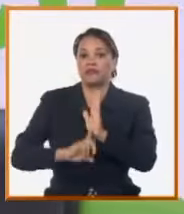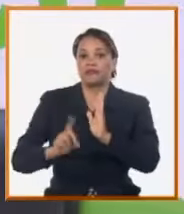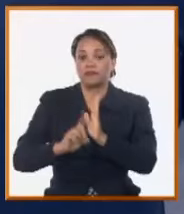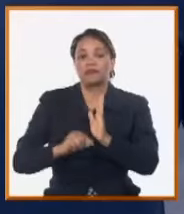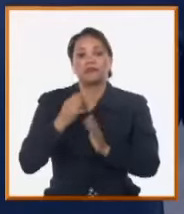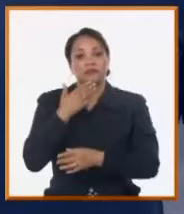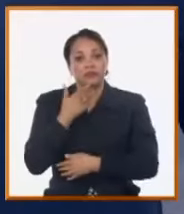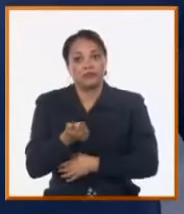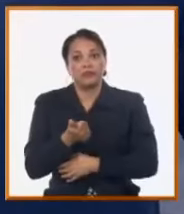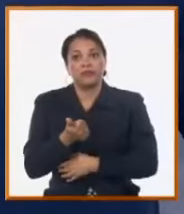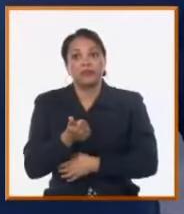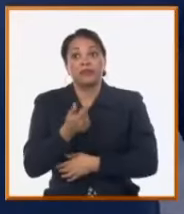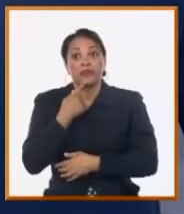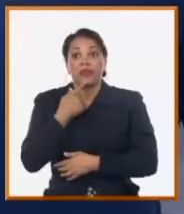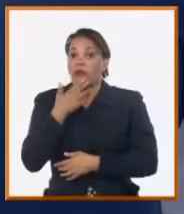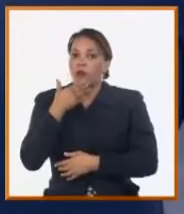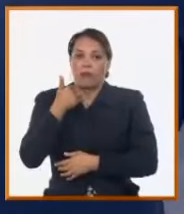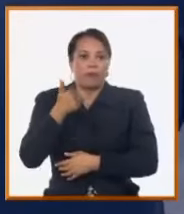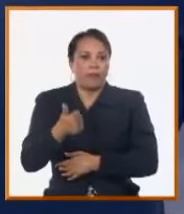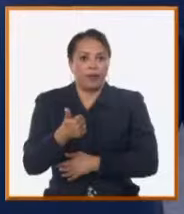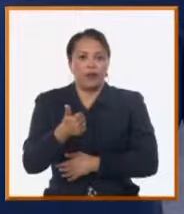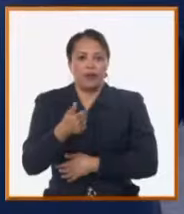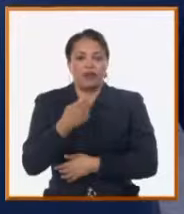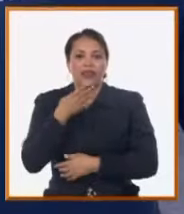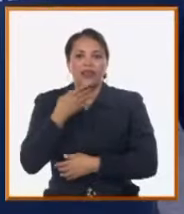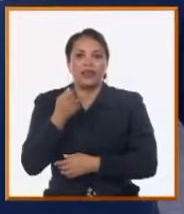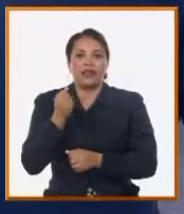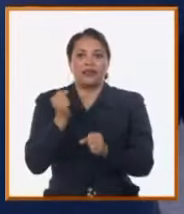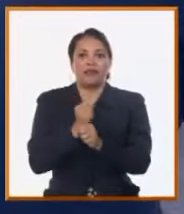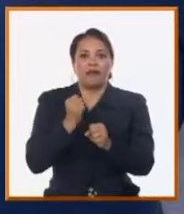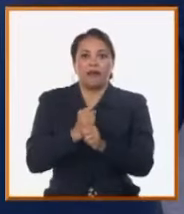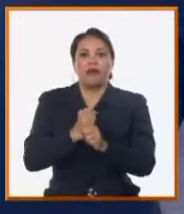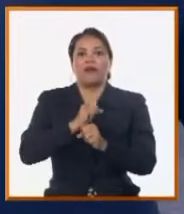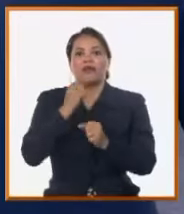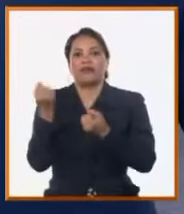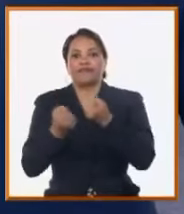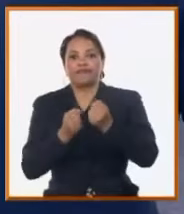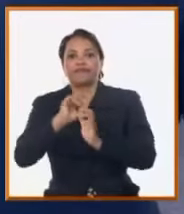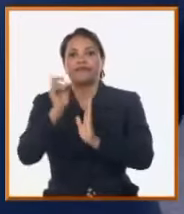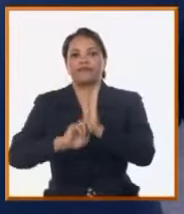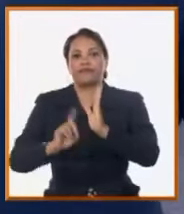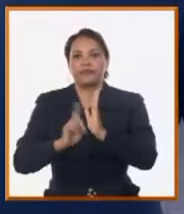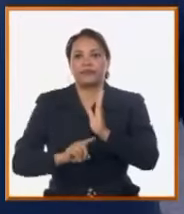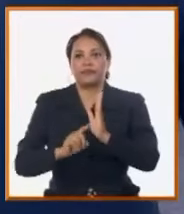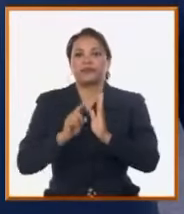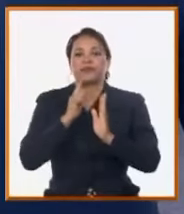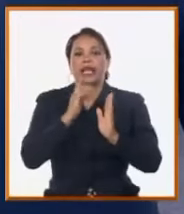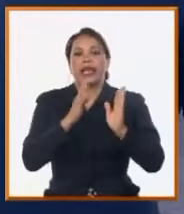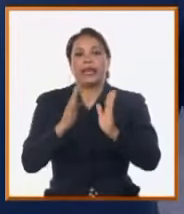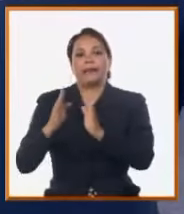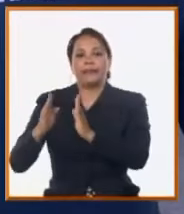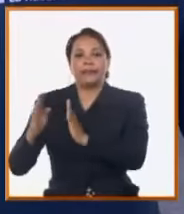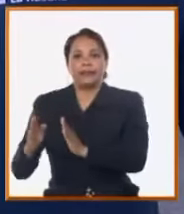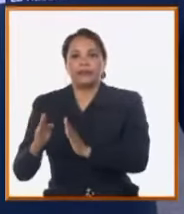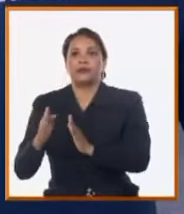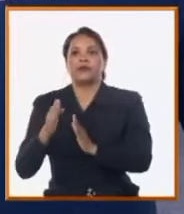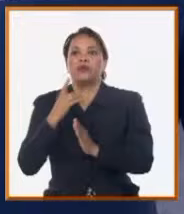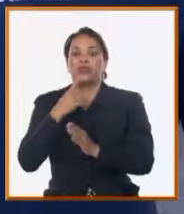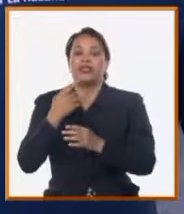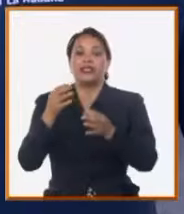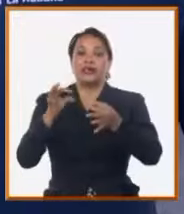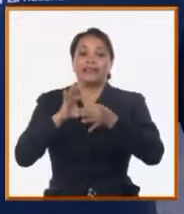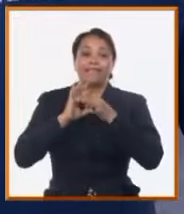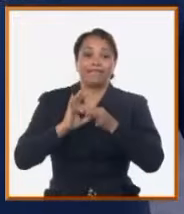reportado la introducción de esta flota son innumerables. O todos los periodos de agudas crisis